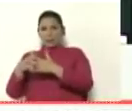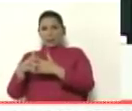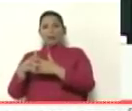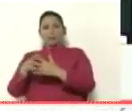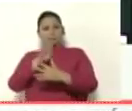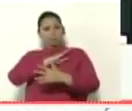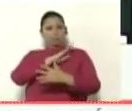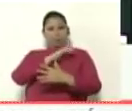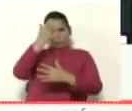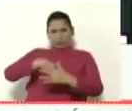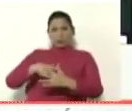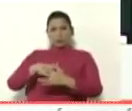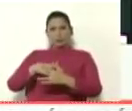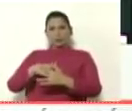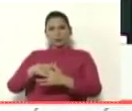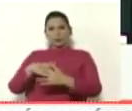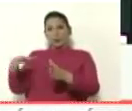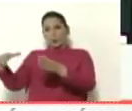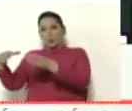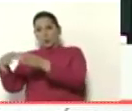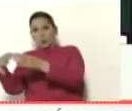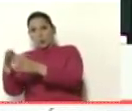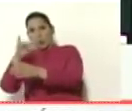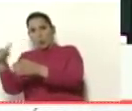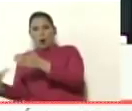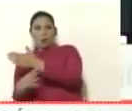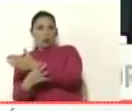pertenecientes a la camarilla de Juan Guaidó